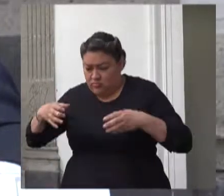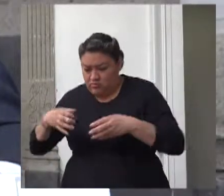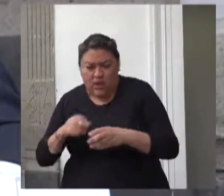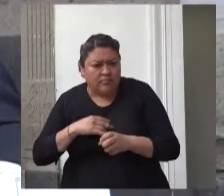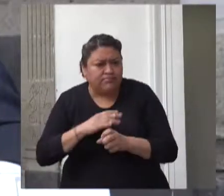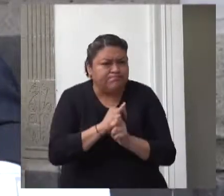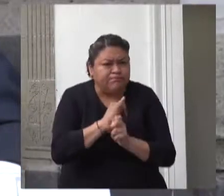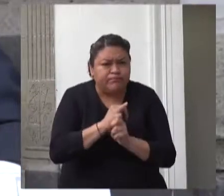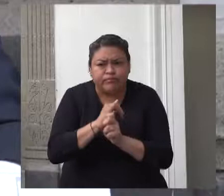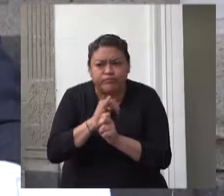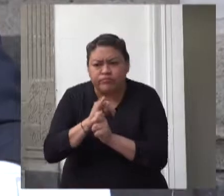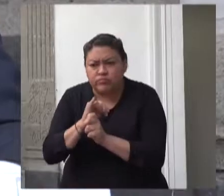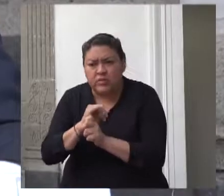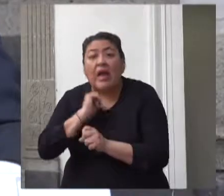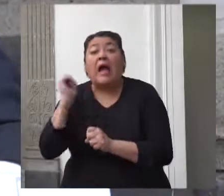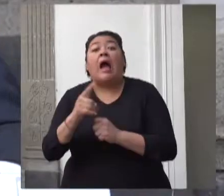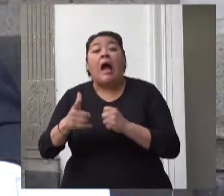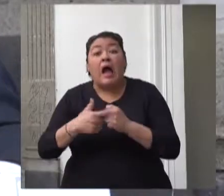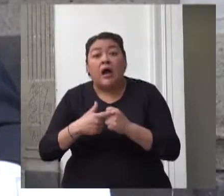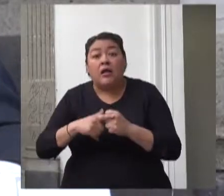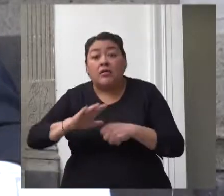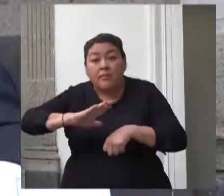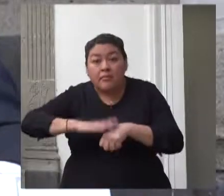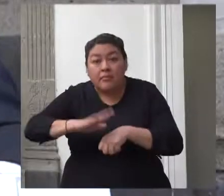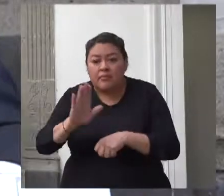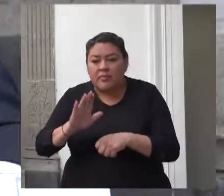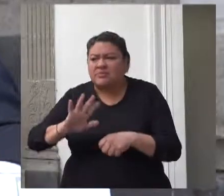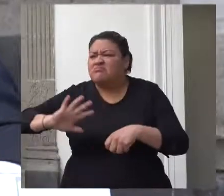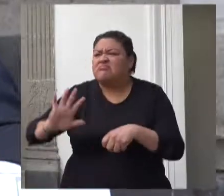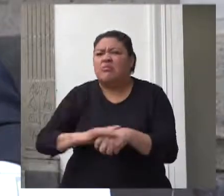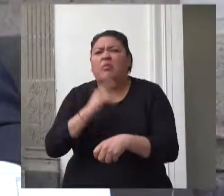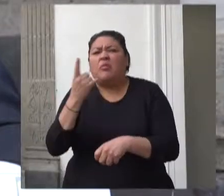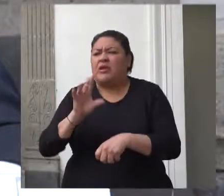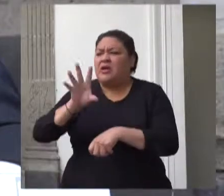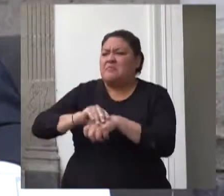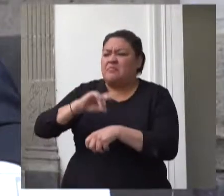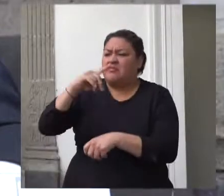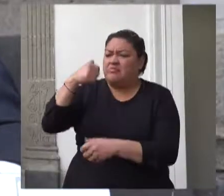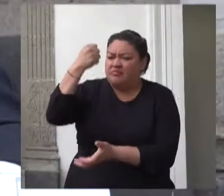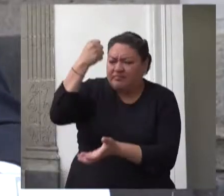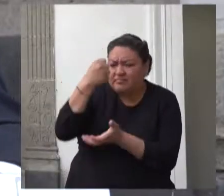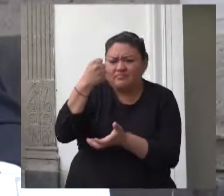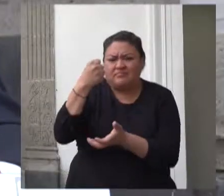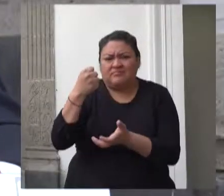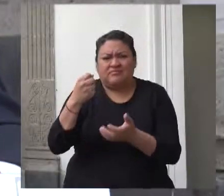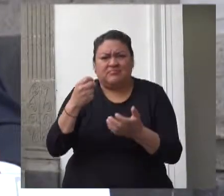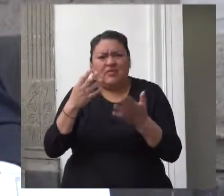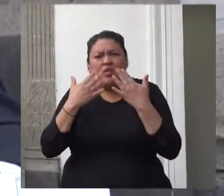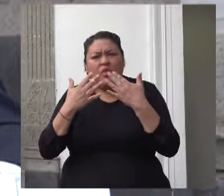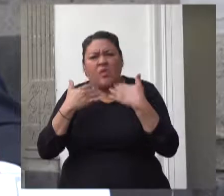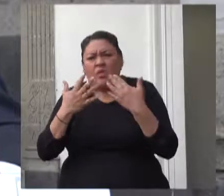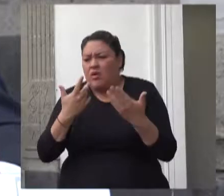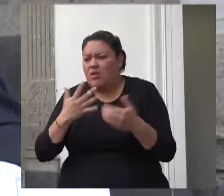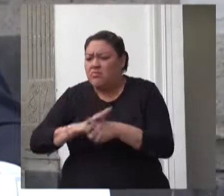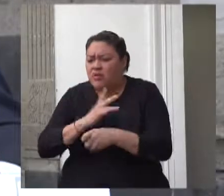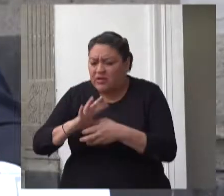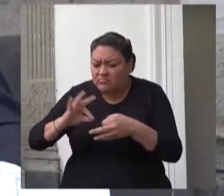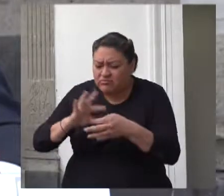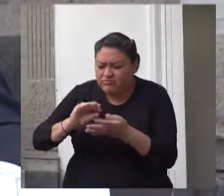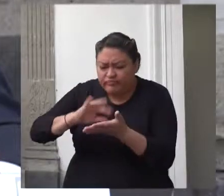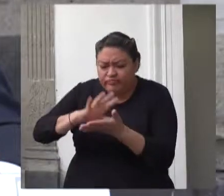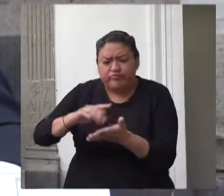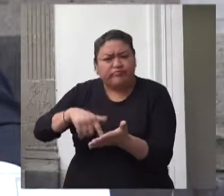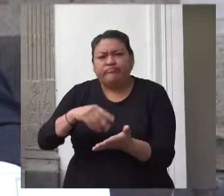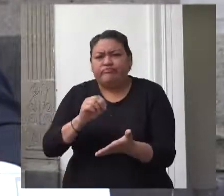no se desprende fundamentación y motivación alguna que justificara esa disminución